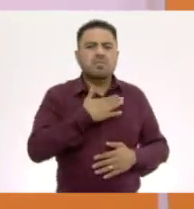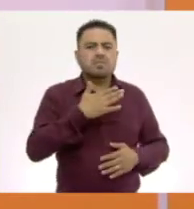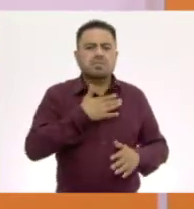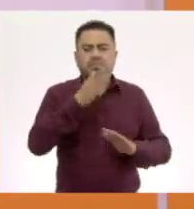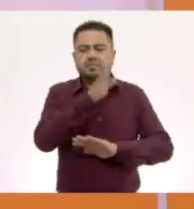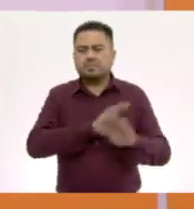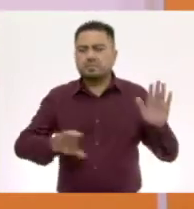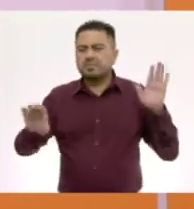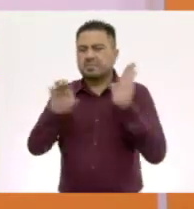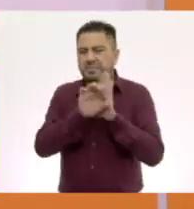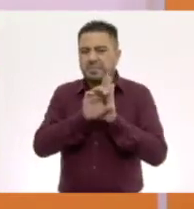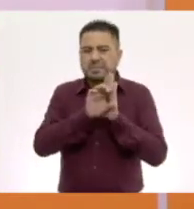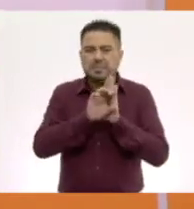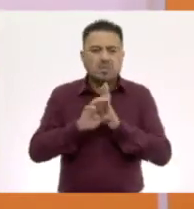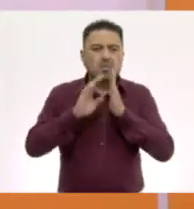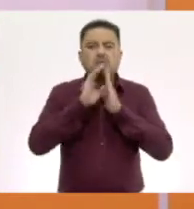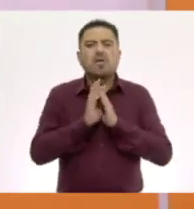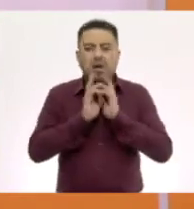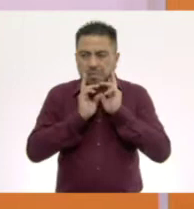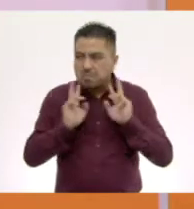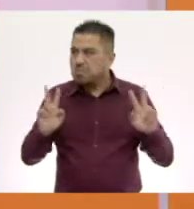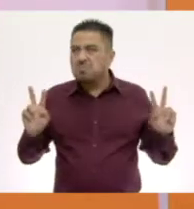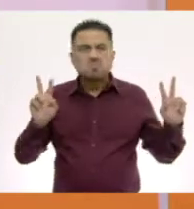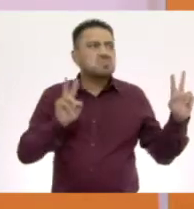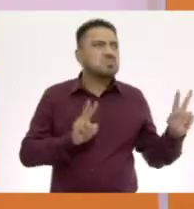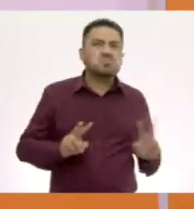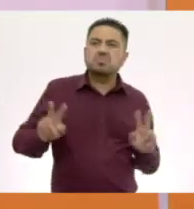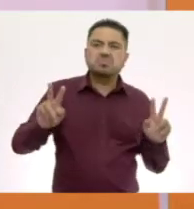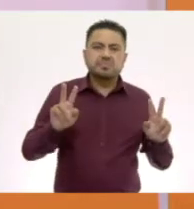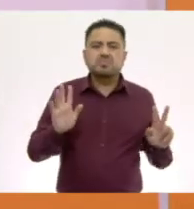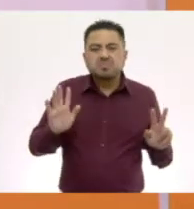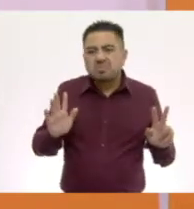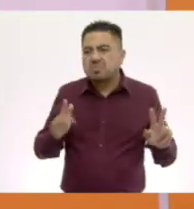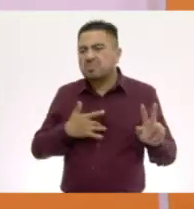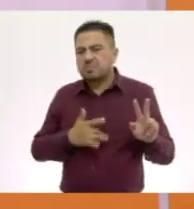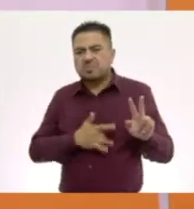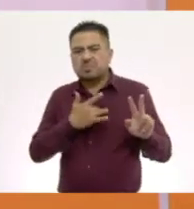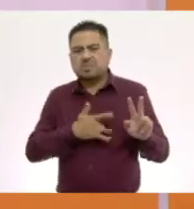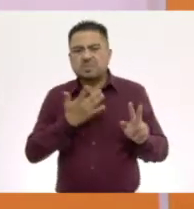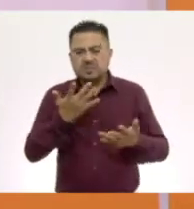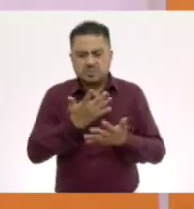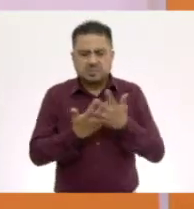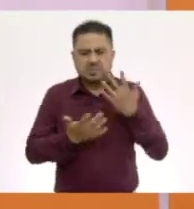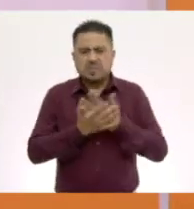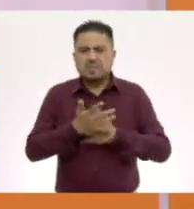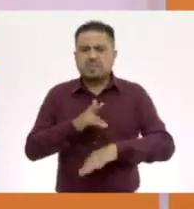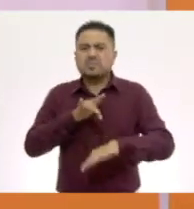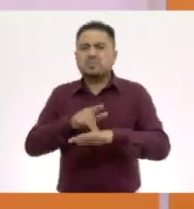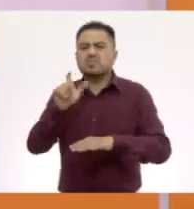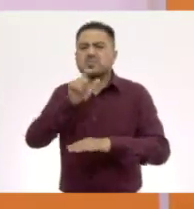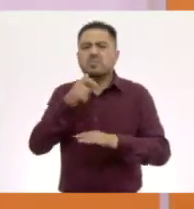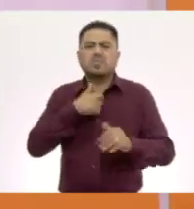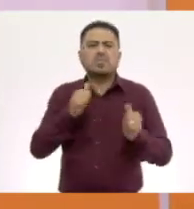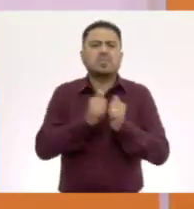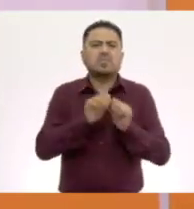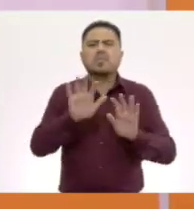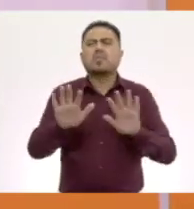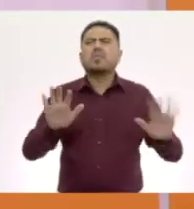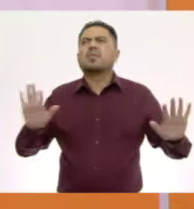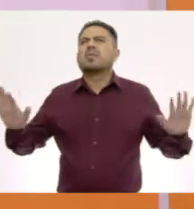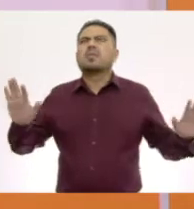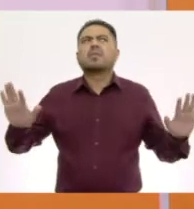estoy en una habitación donde no puedo ver, entonces el sentido del tacto, cuando yo voy con las manos, voy